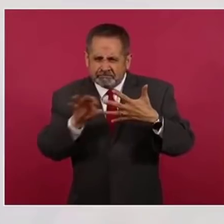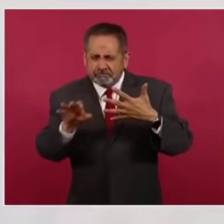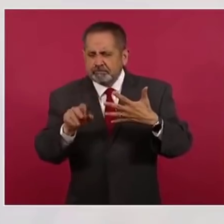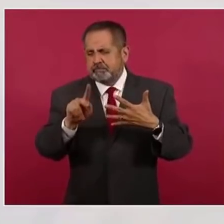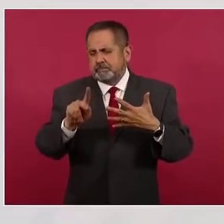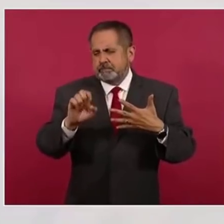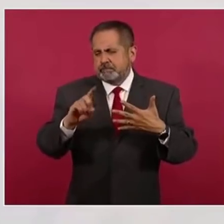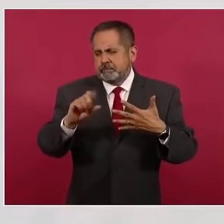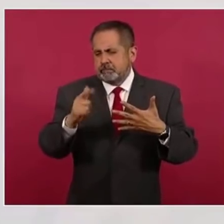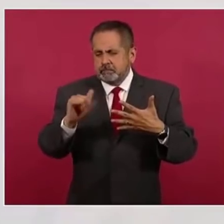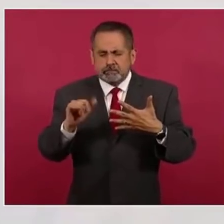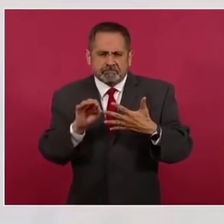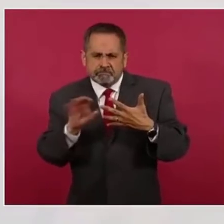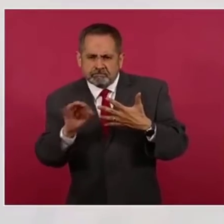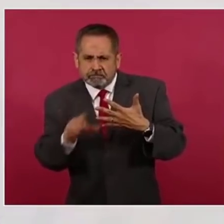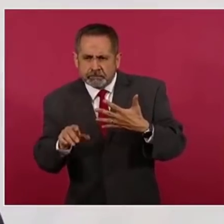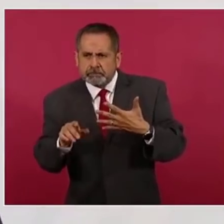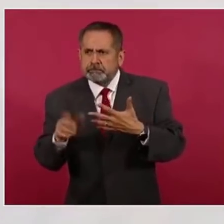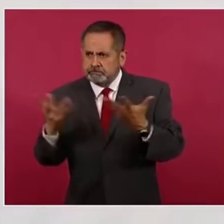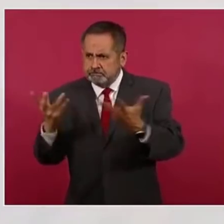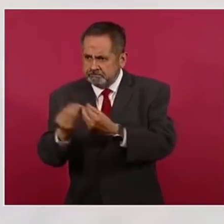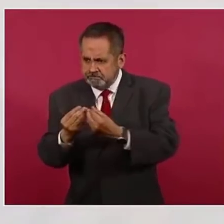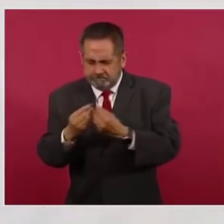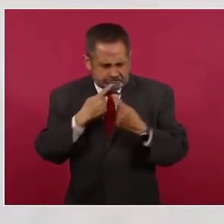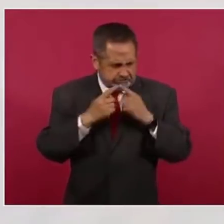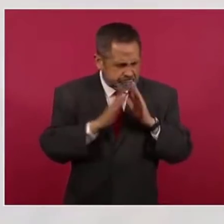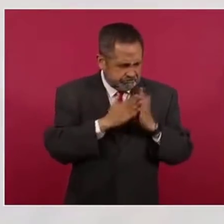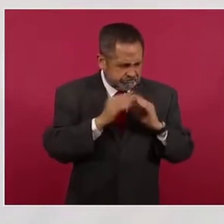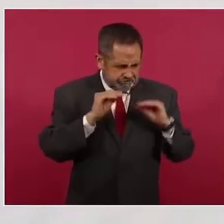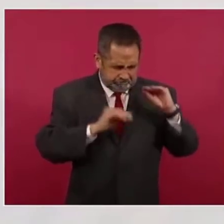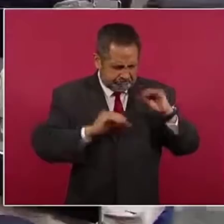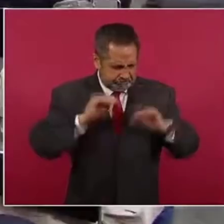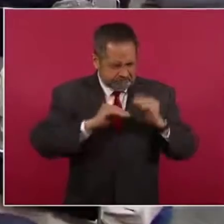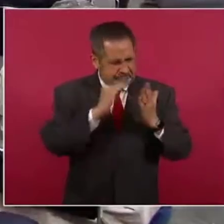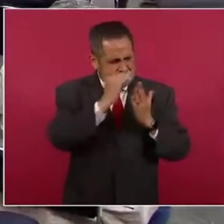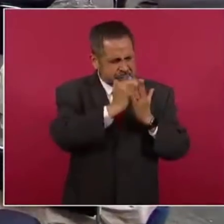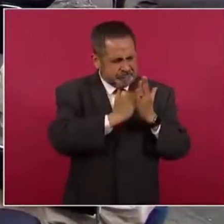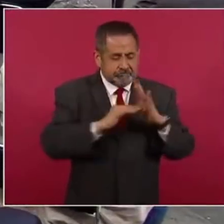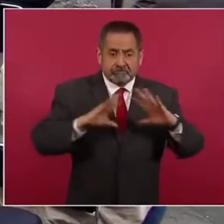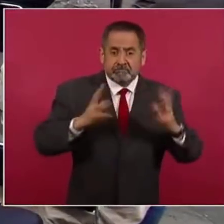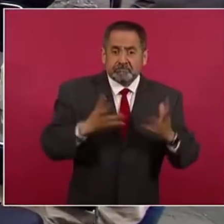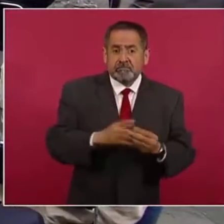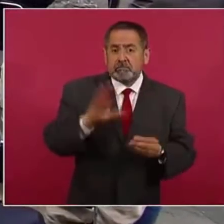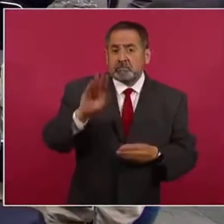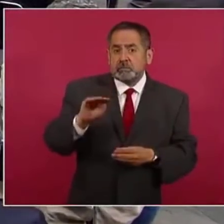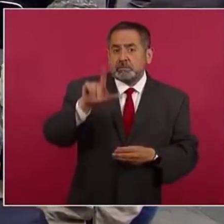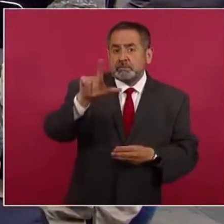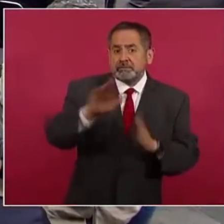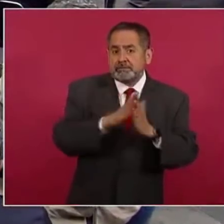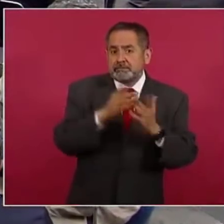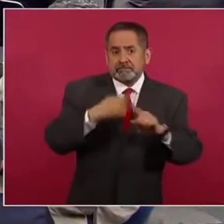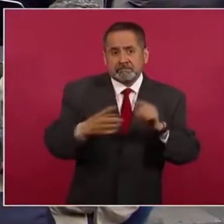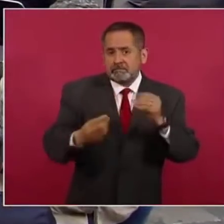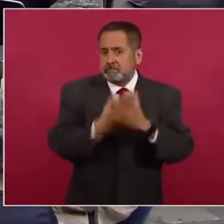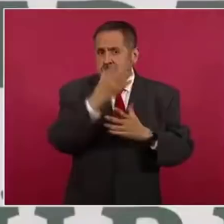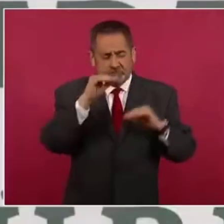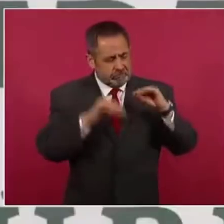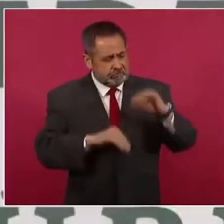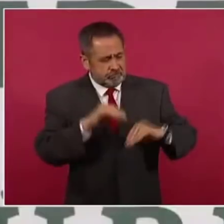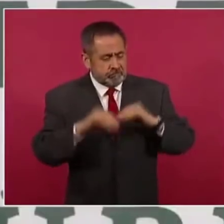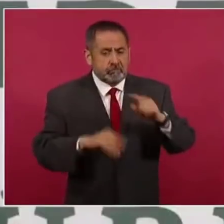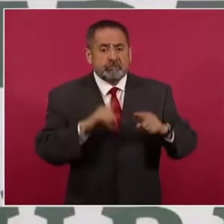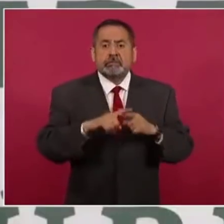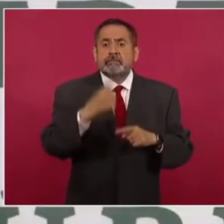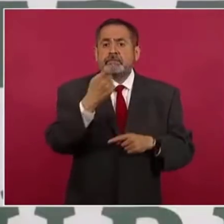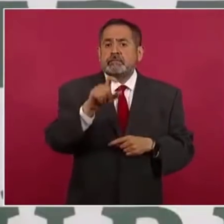de 97 libros de texto, al mismo tiempo que se han adquirido 172 títulos